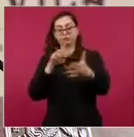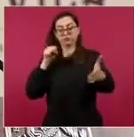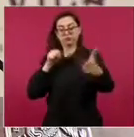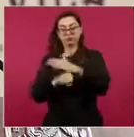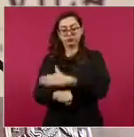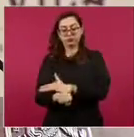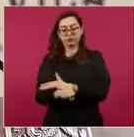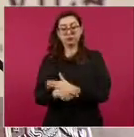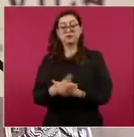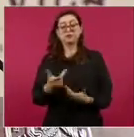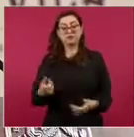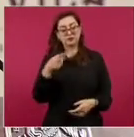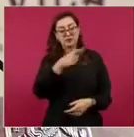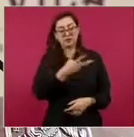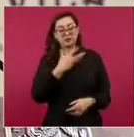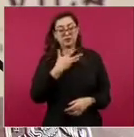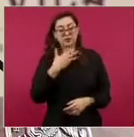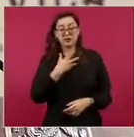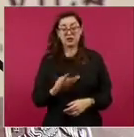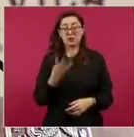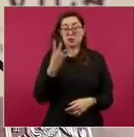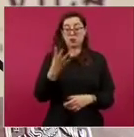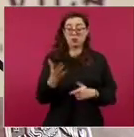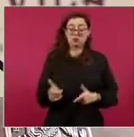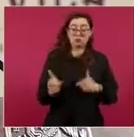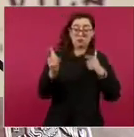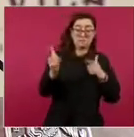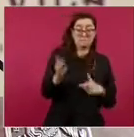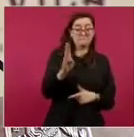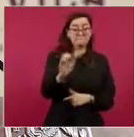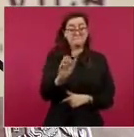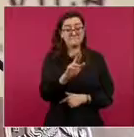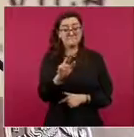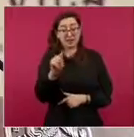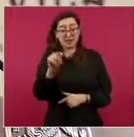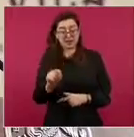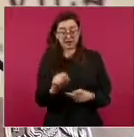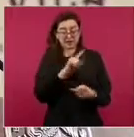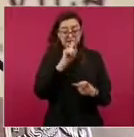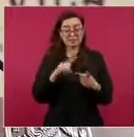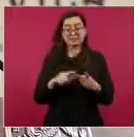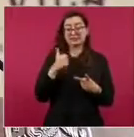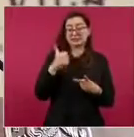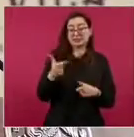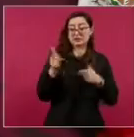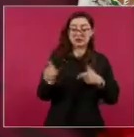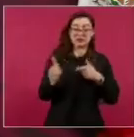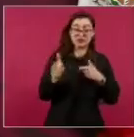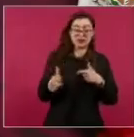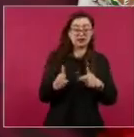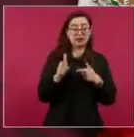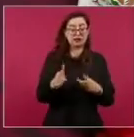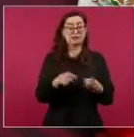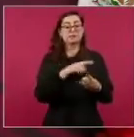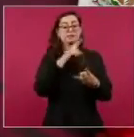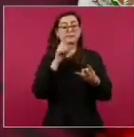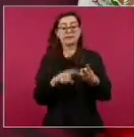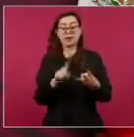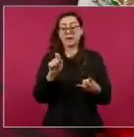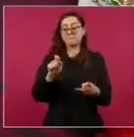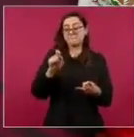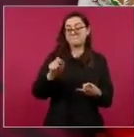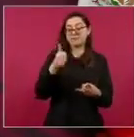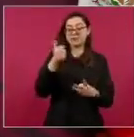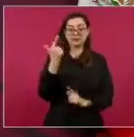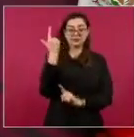Barret calibre 50, seis ametralladoras calibre 50, 26 armas largas,